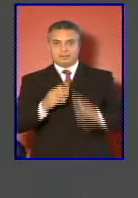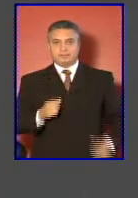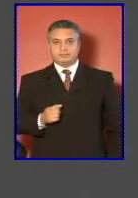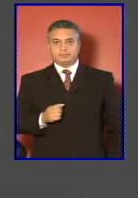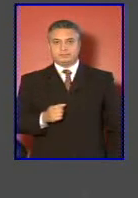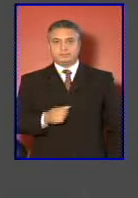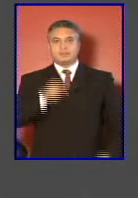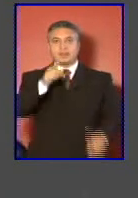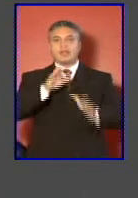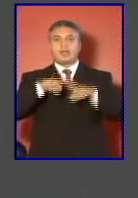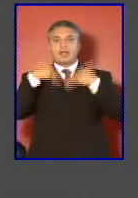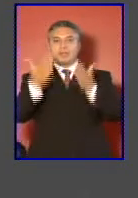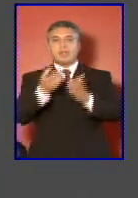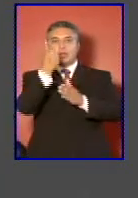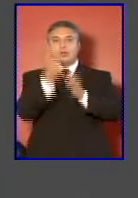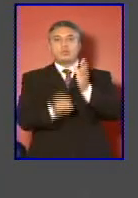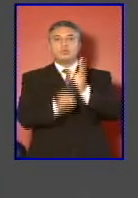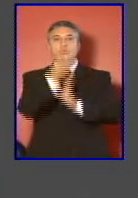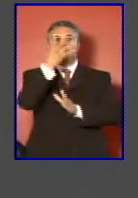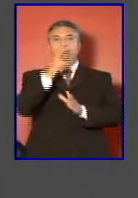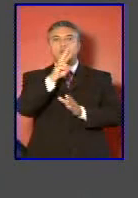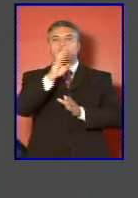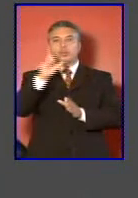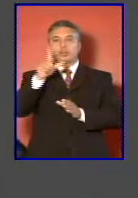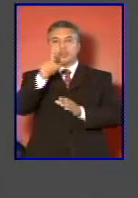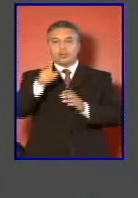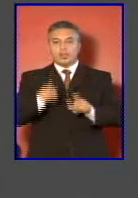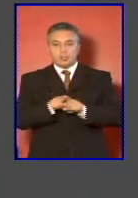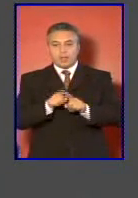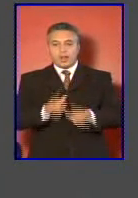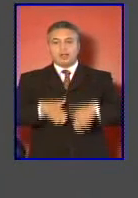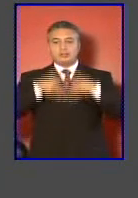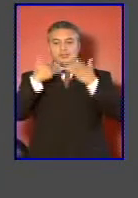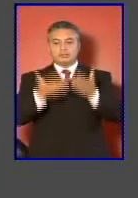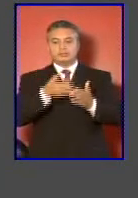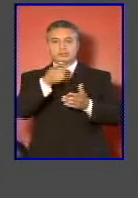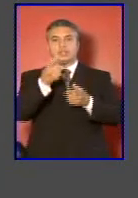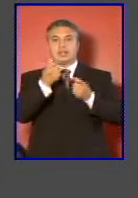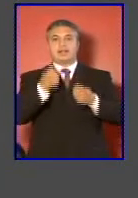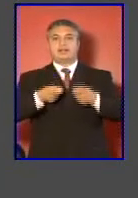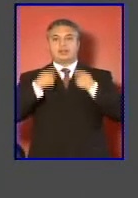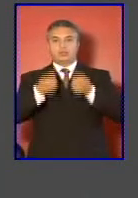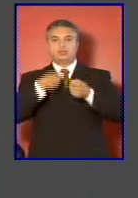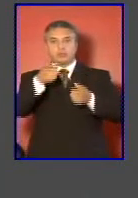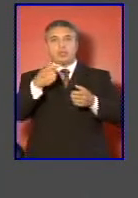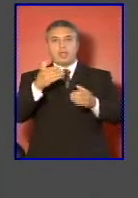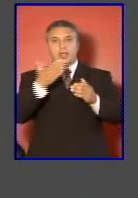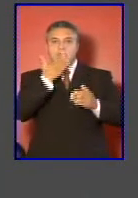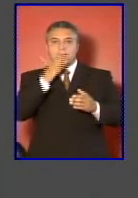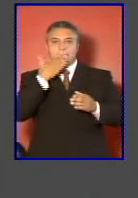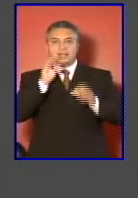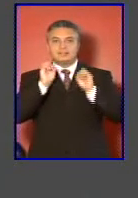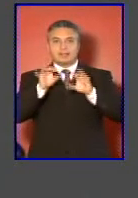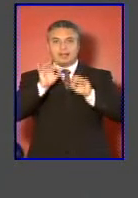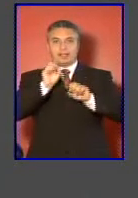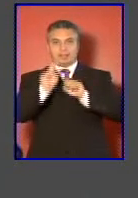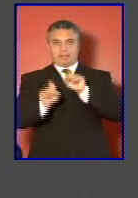le da un nuevo rol en la asignación de los recursos para las capacidades de defensa.